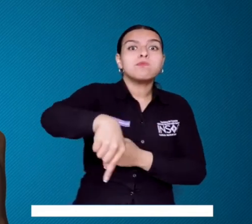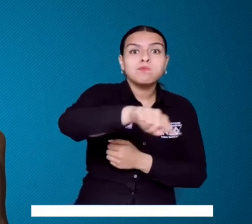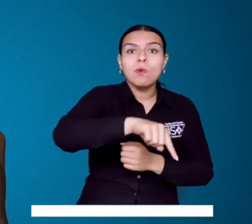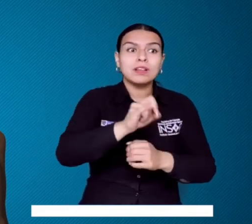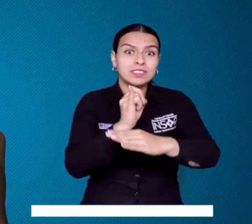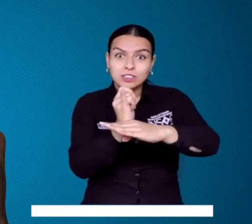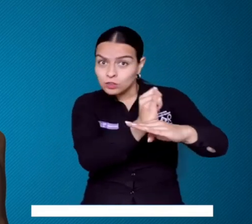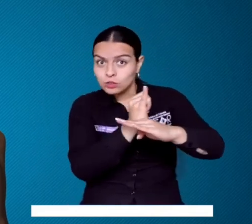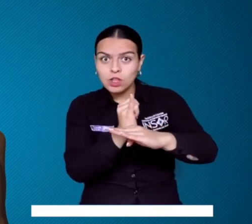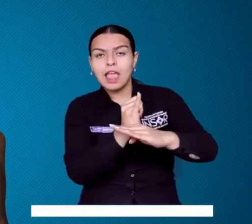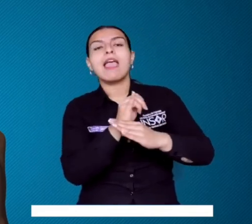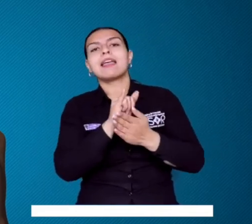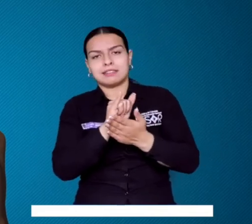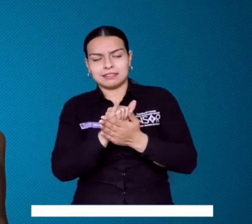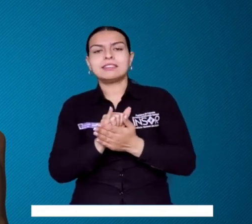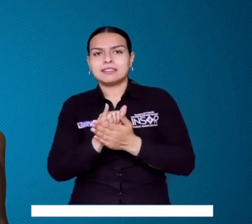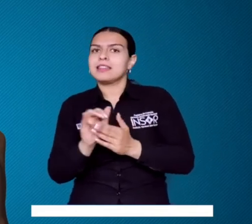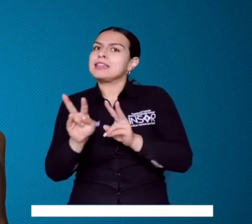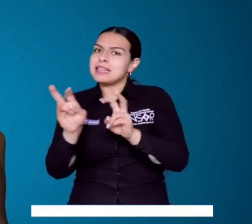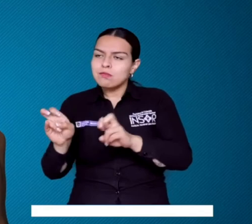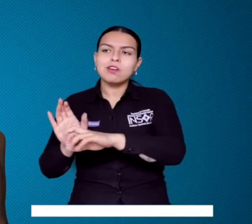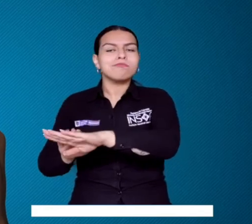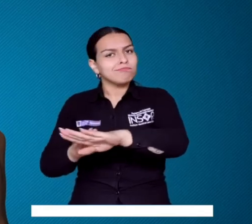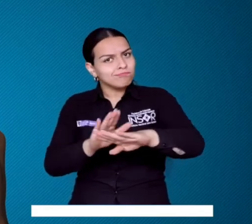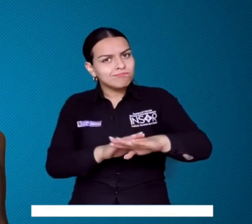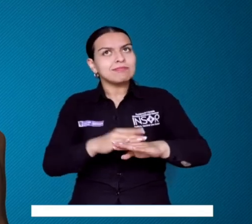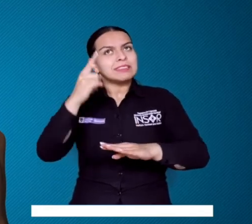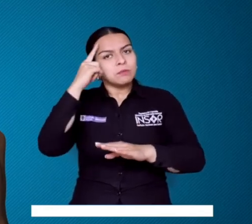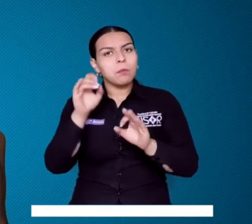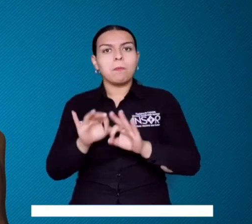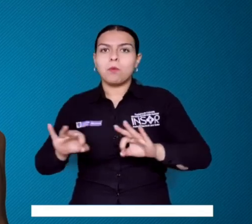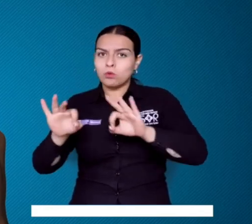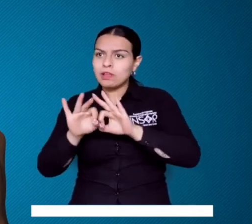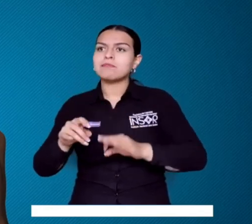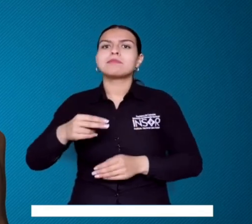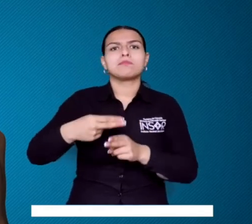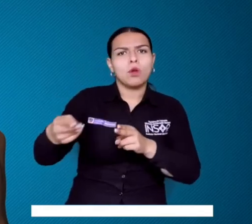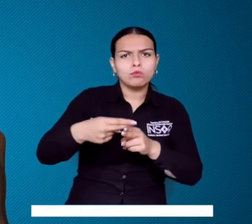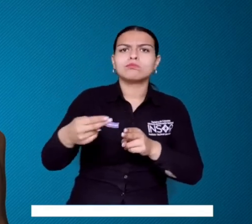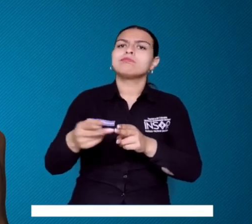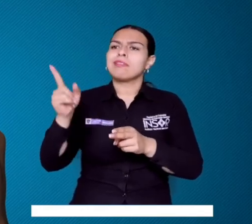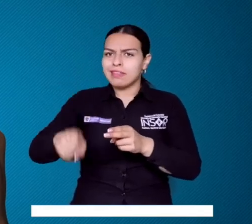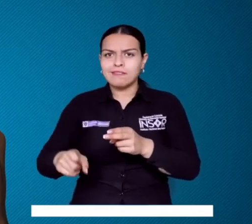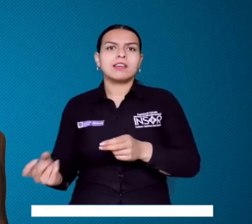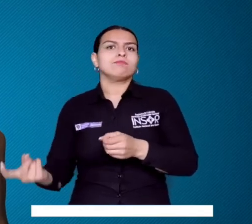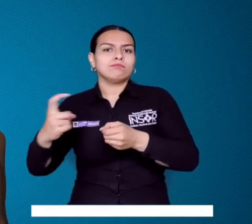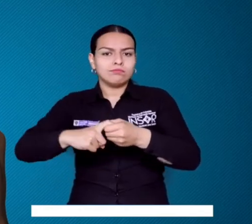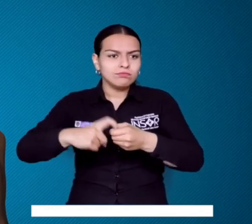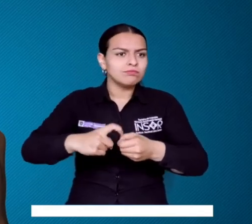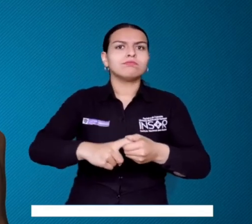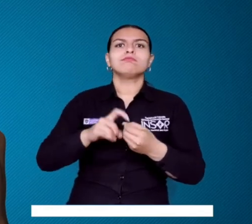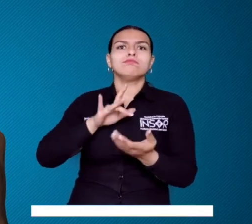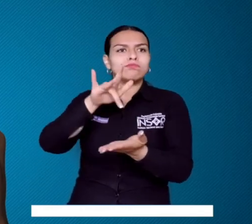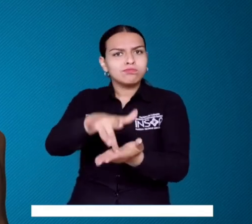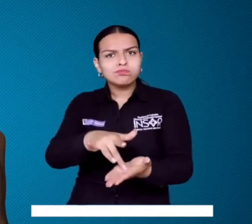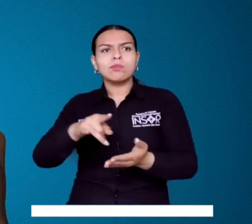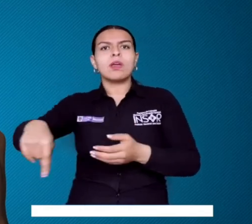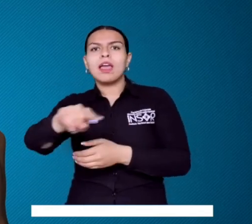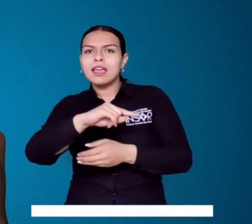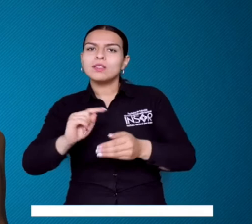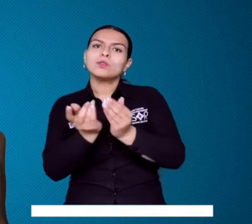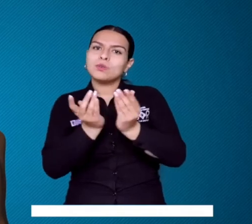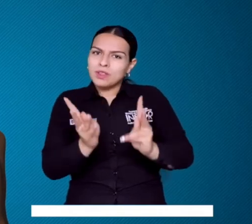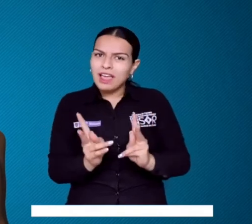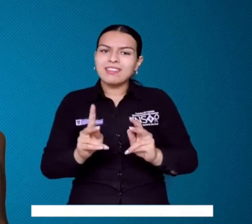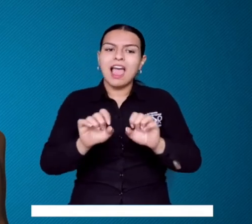Secretarías de Educación y particularmente con las instituciones educativas, abordamos un tema muy importante, el regreso a la presencialidad y la necesidad imperante